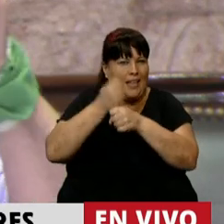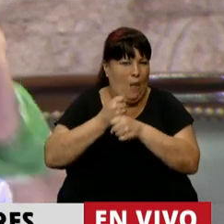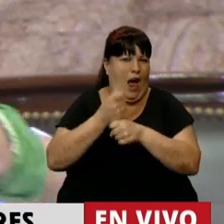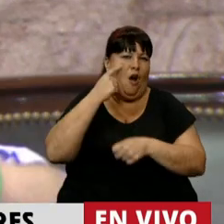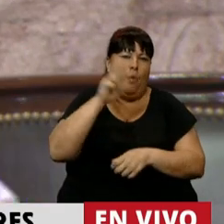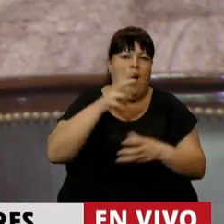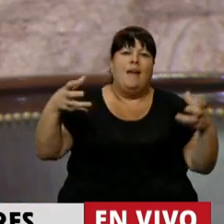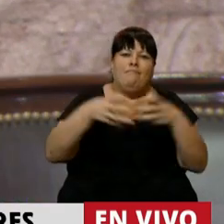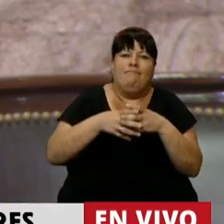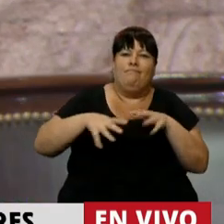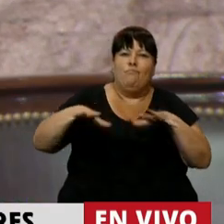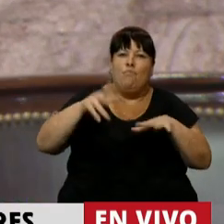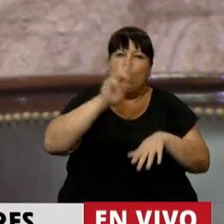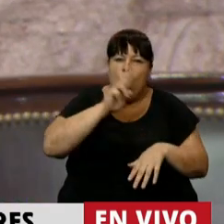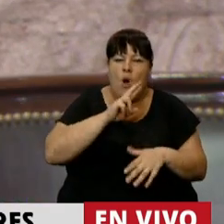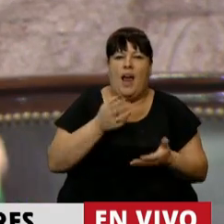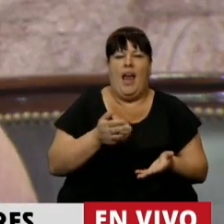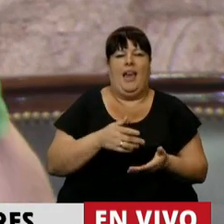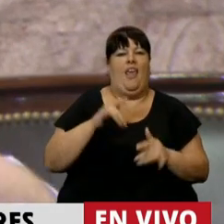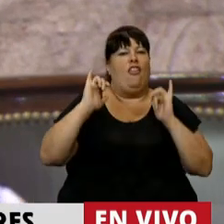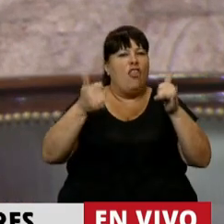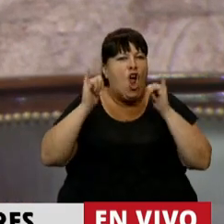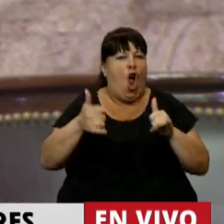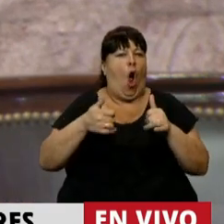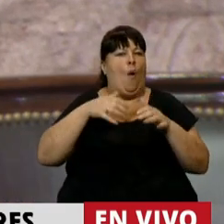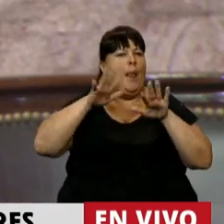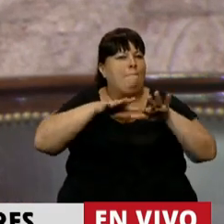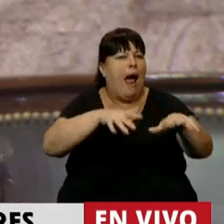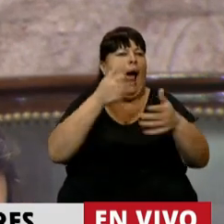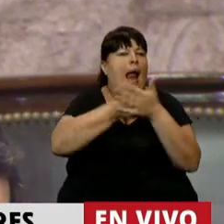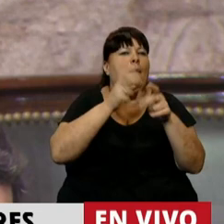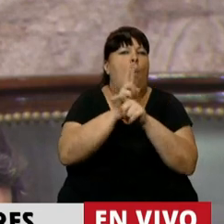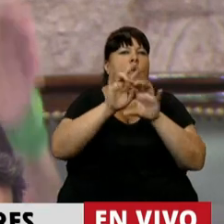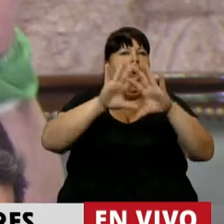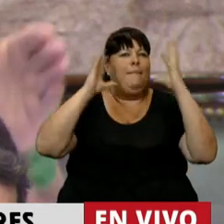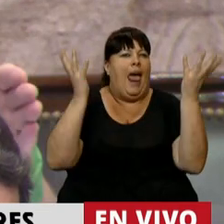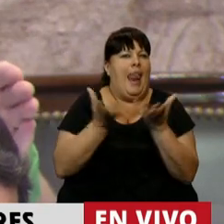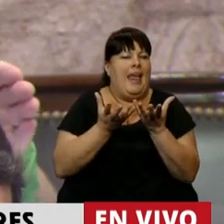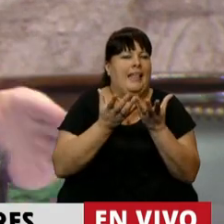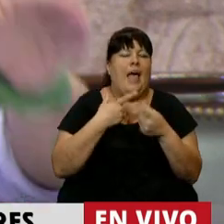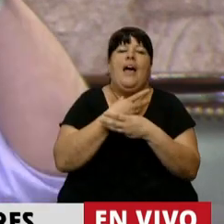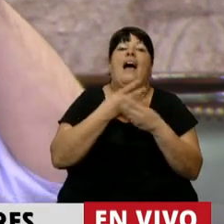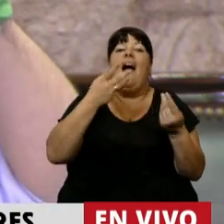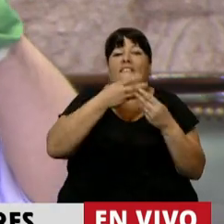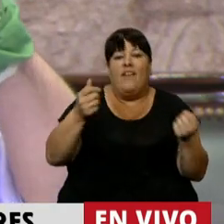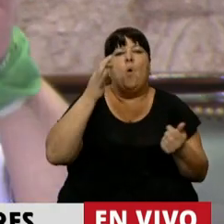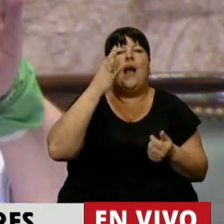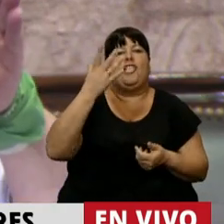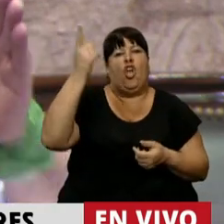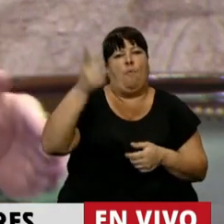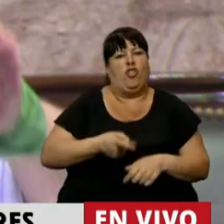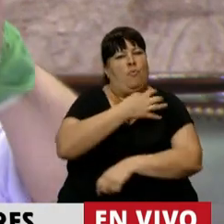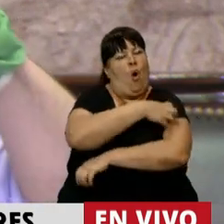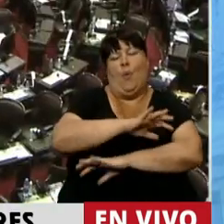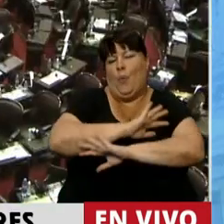trabajadoras, del movimiento de mujeres, de los jóvenes que se movilizan en defensa del medio ambiente para terminar con el 45%